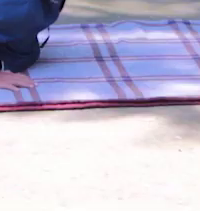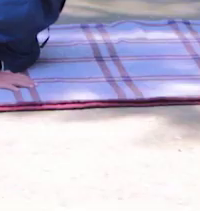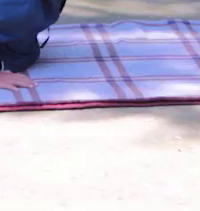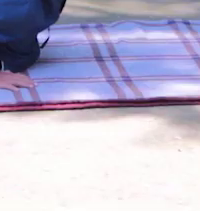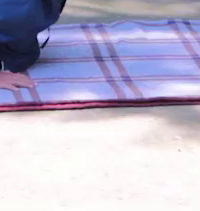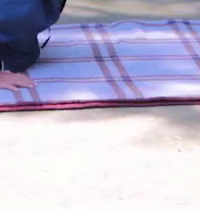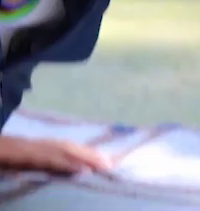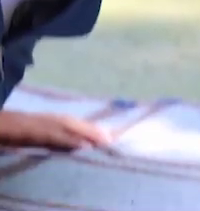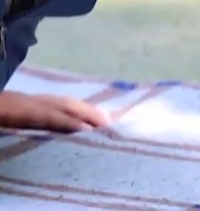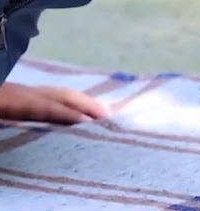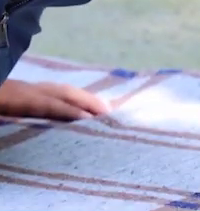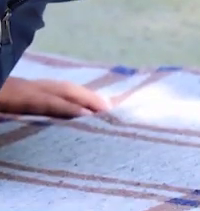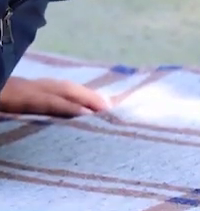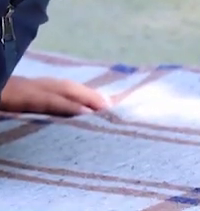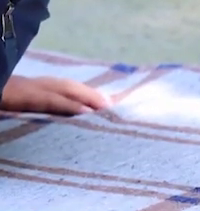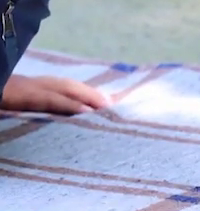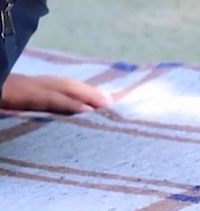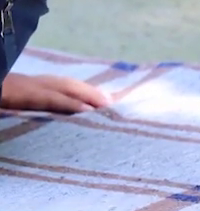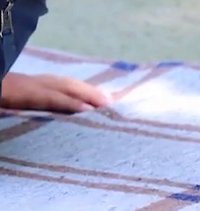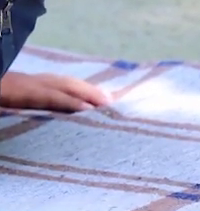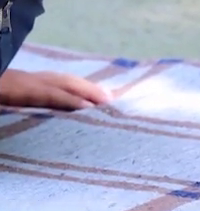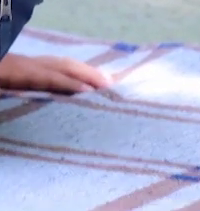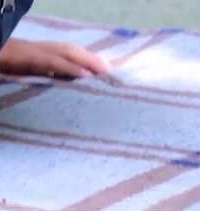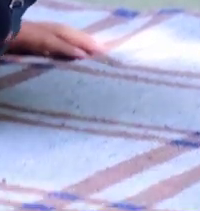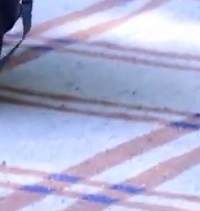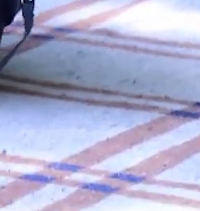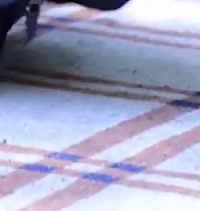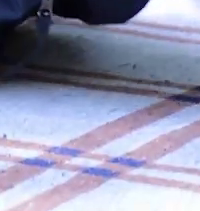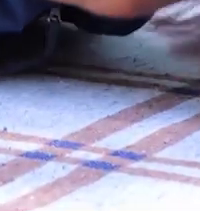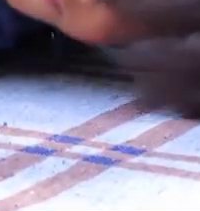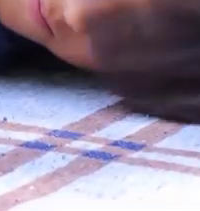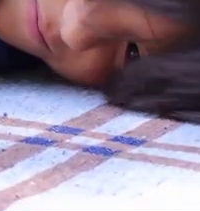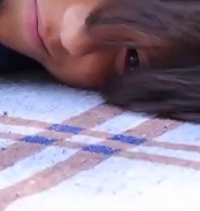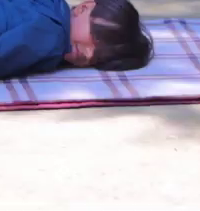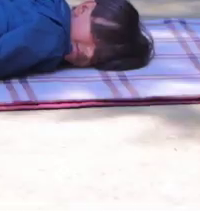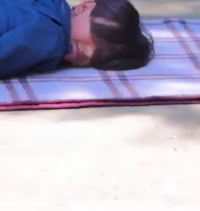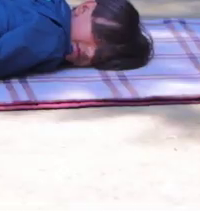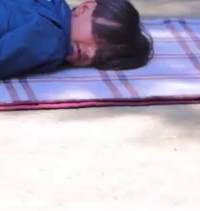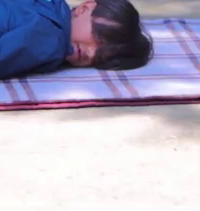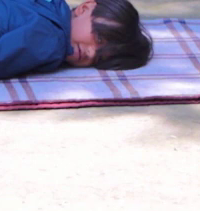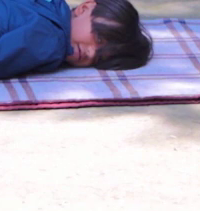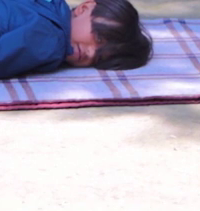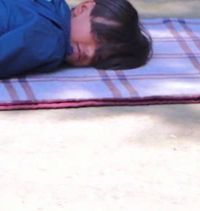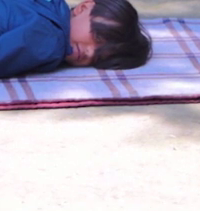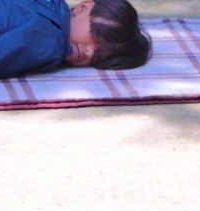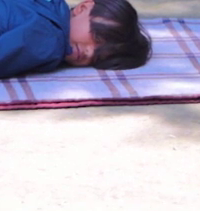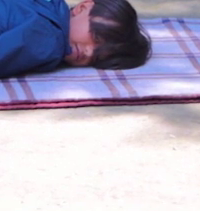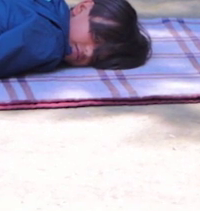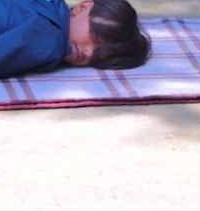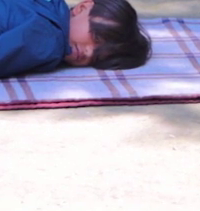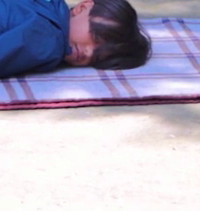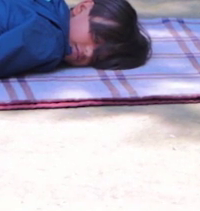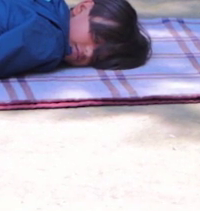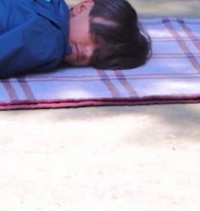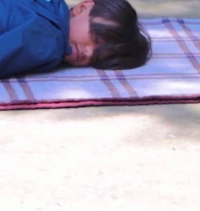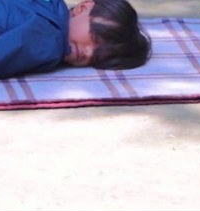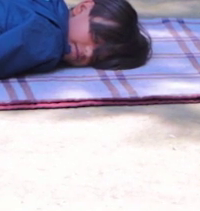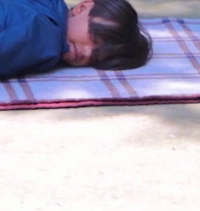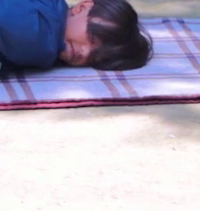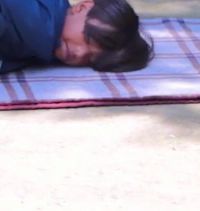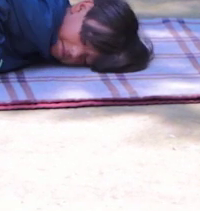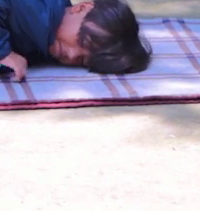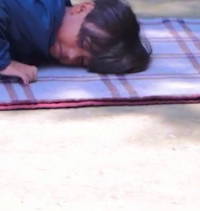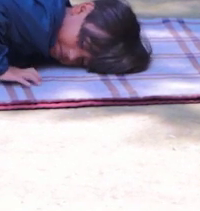Seguimos respirando. Nos acostamos totalmente para relajarnos. Respira. Nos preparamos